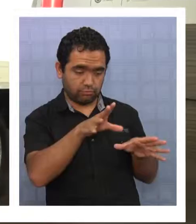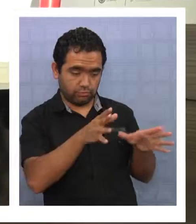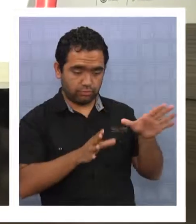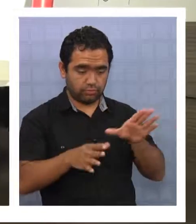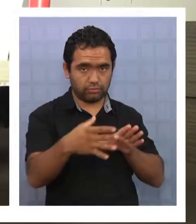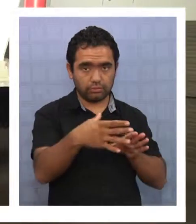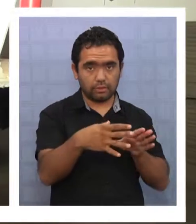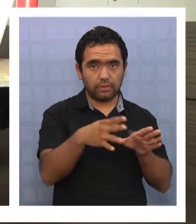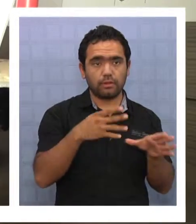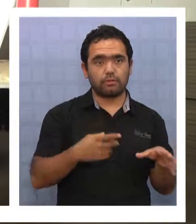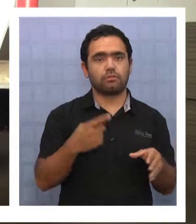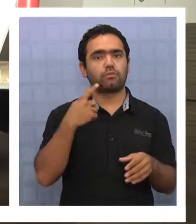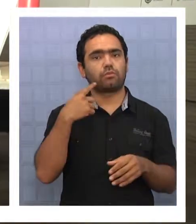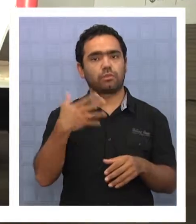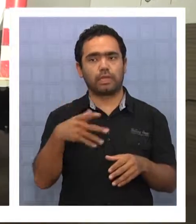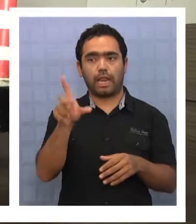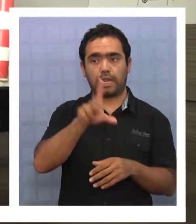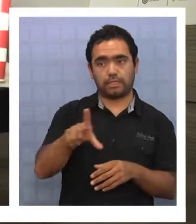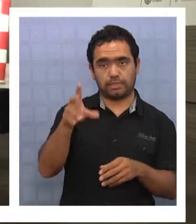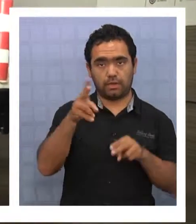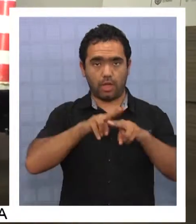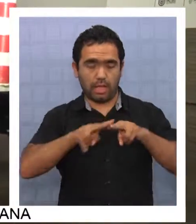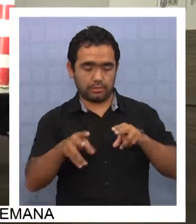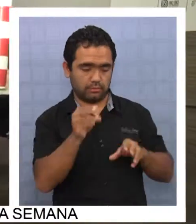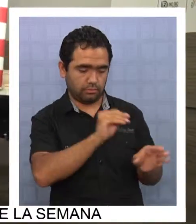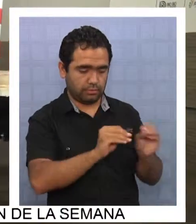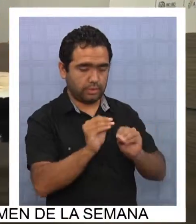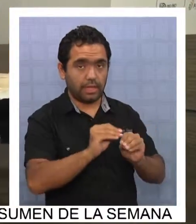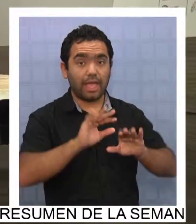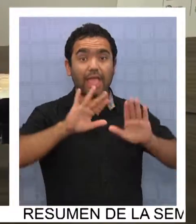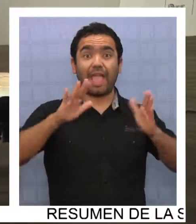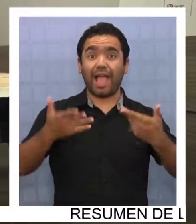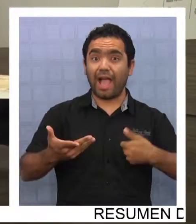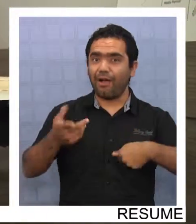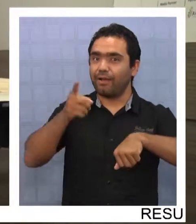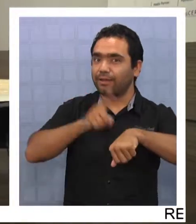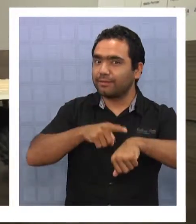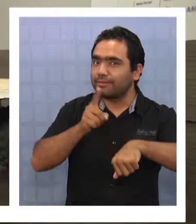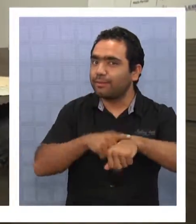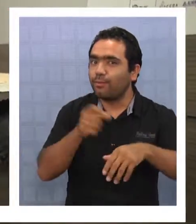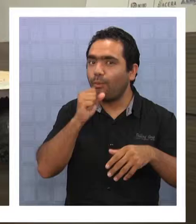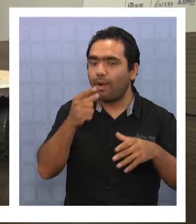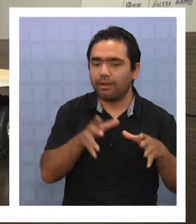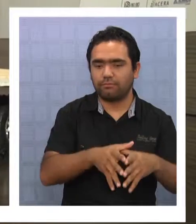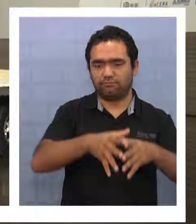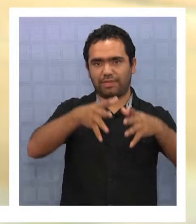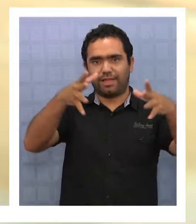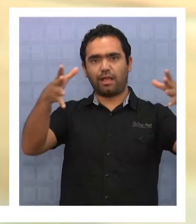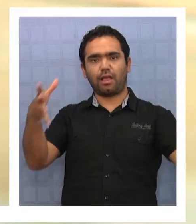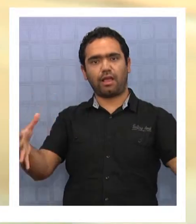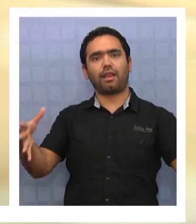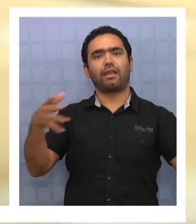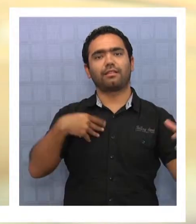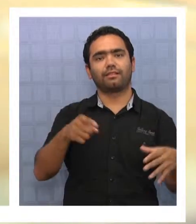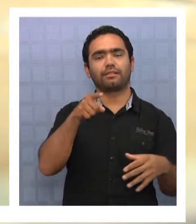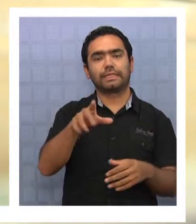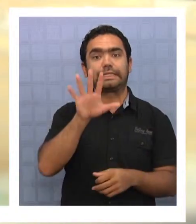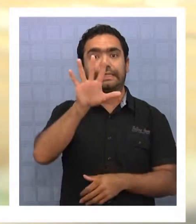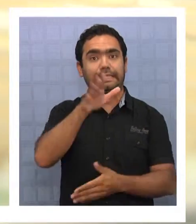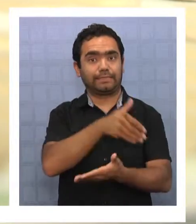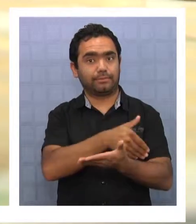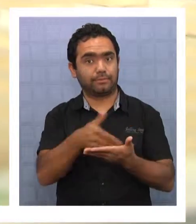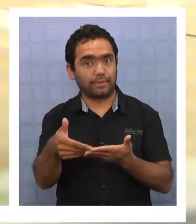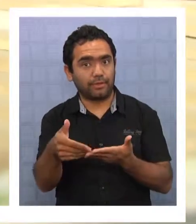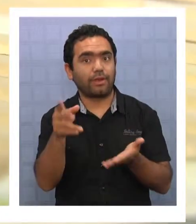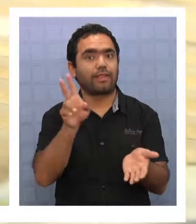realizó íntegramente con recursos del liceo y la etapa que viene, que es construirlo a tamaño real, requiere alrededor de 5 millones